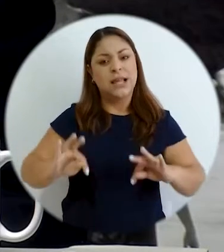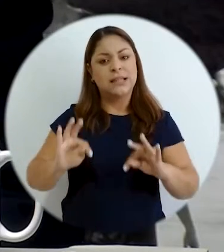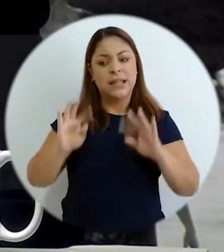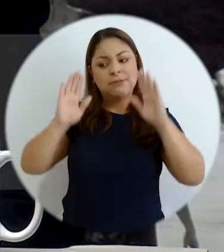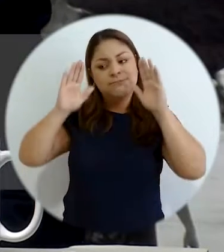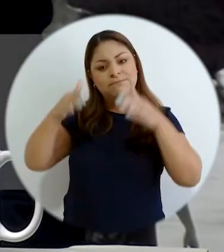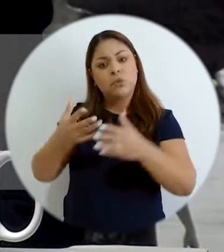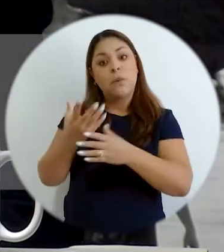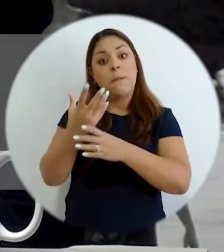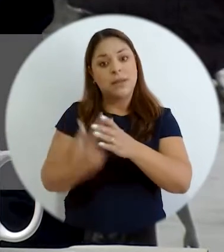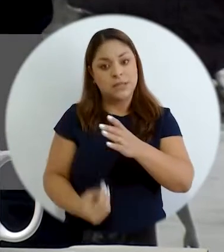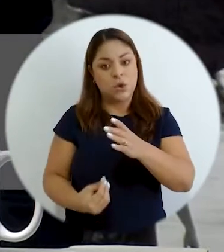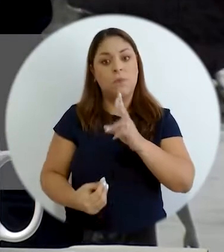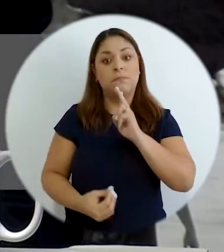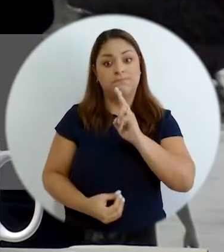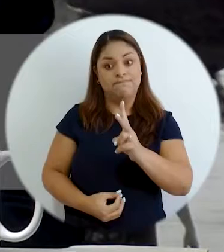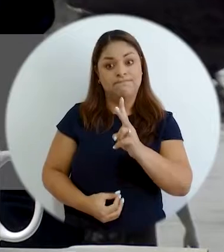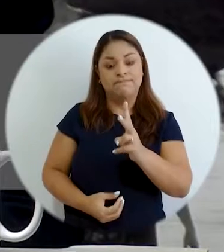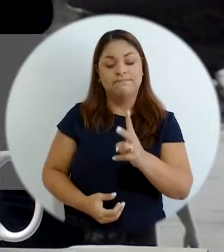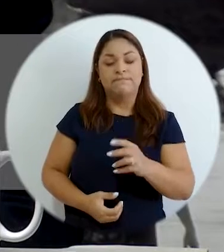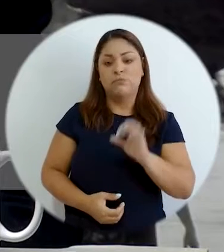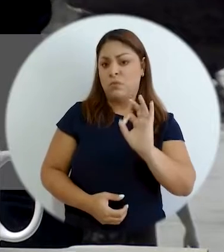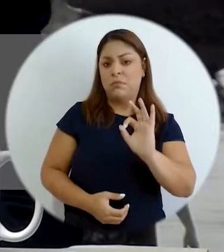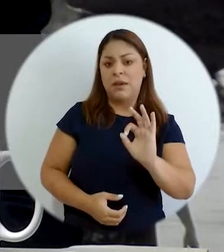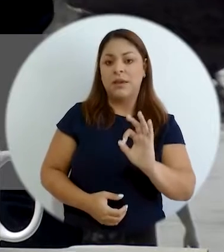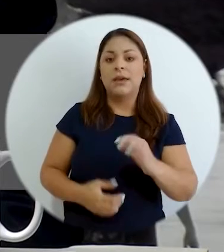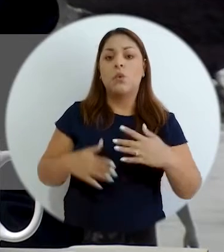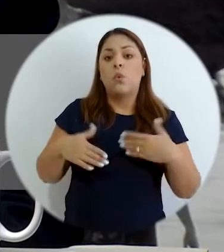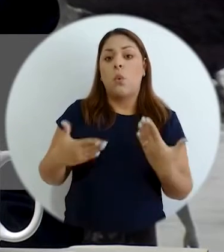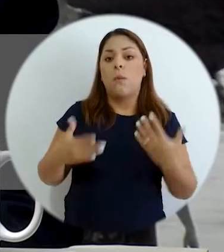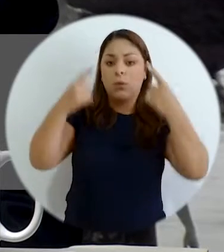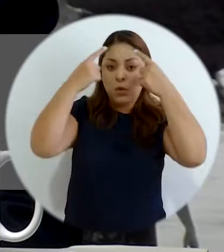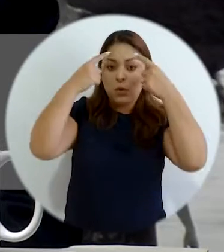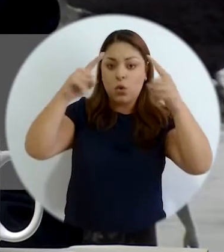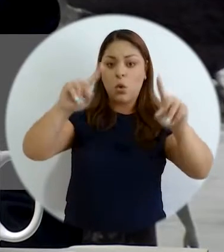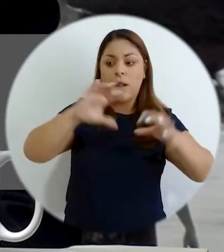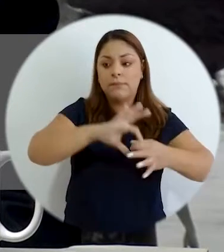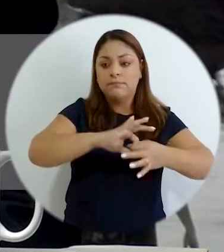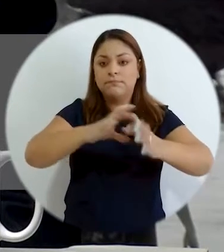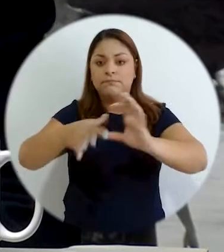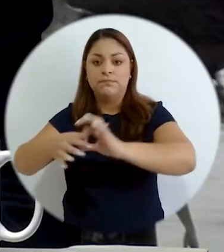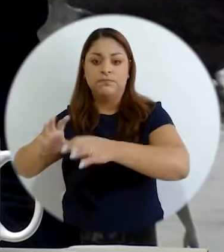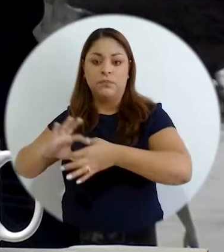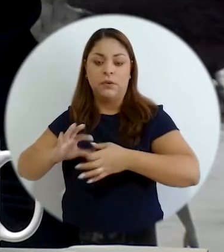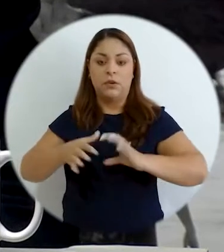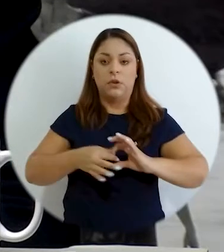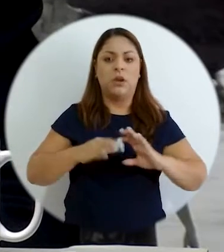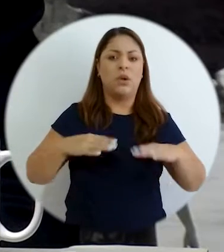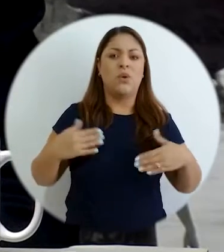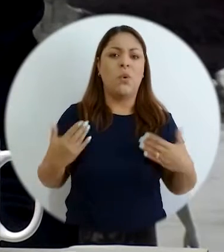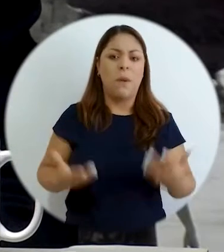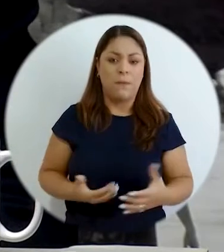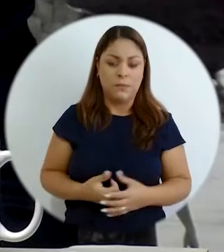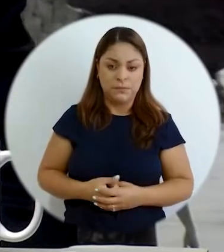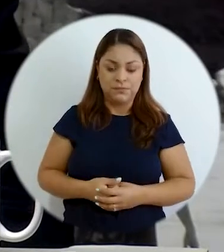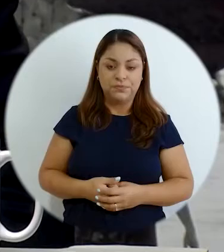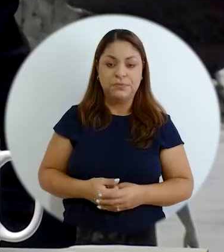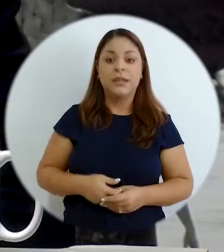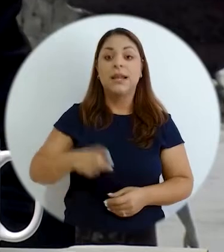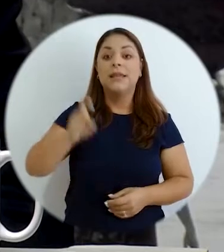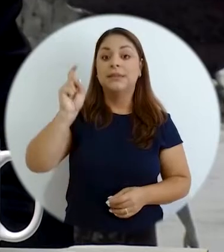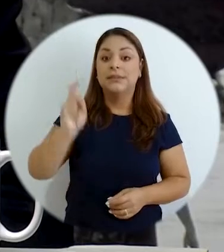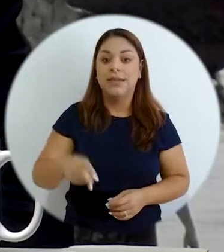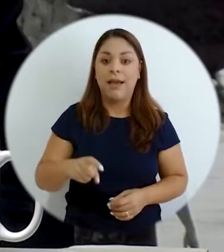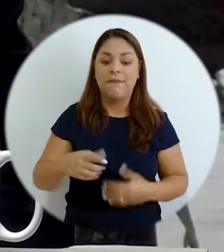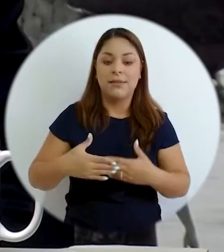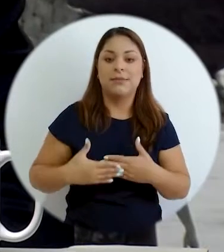intenta cubrir un vacío que Fernando lo señaló muy bien es cómo logramos una articulación pero entonces a partir de qué